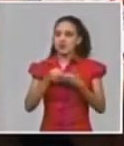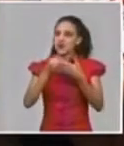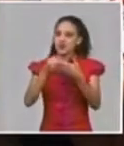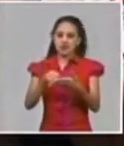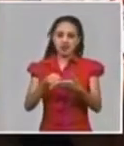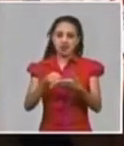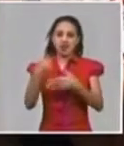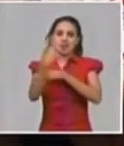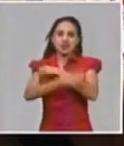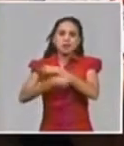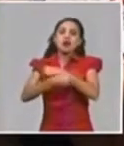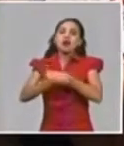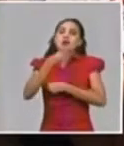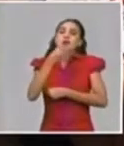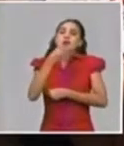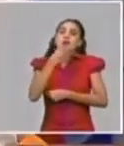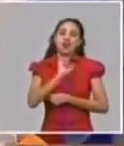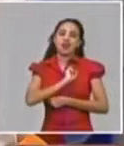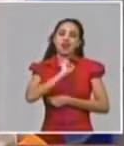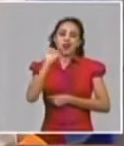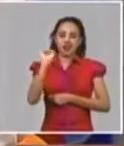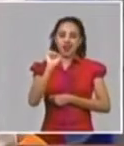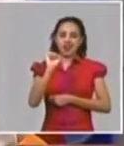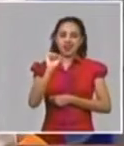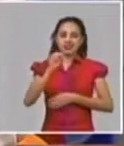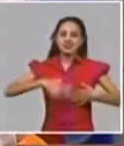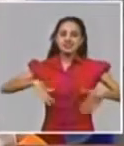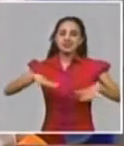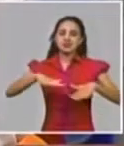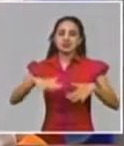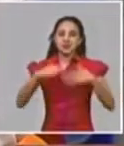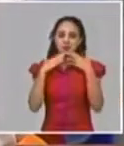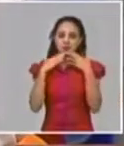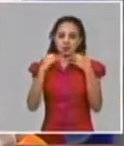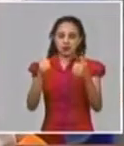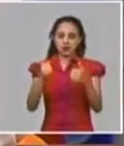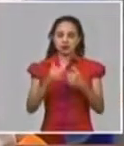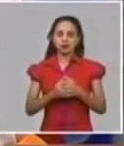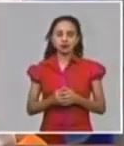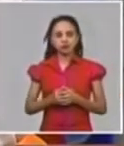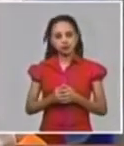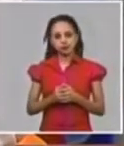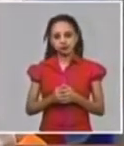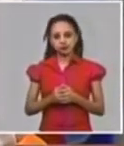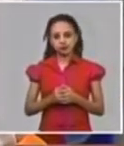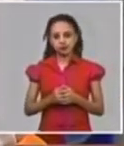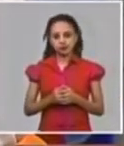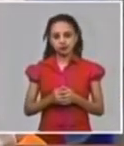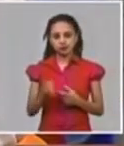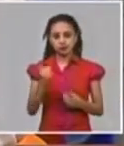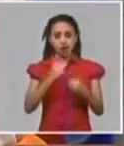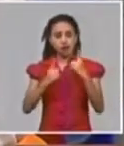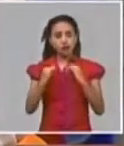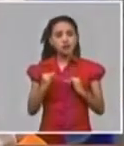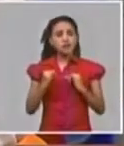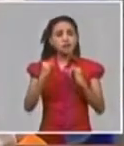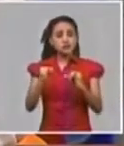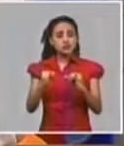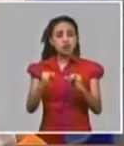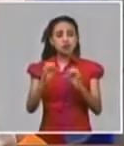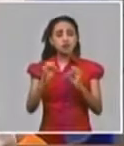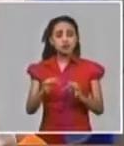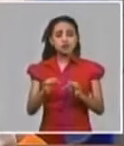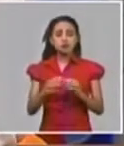pueda mantener esa condición favorable hay algunos datos que dan y caracterizan en estos